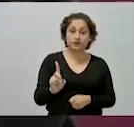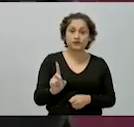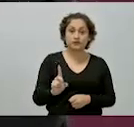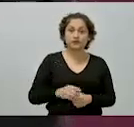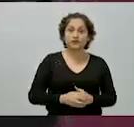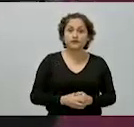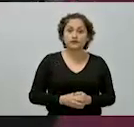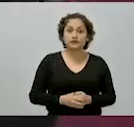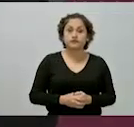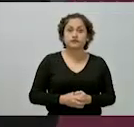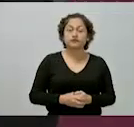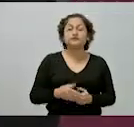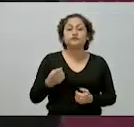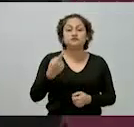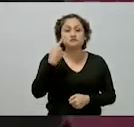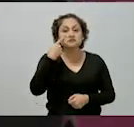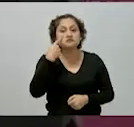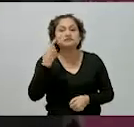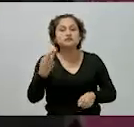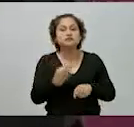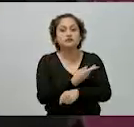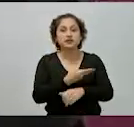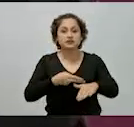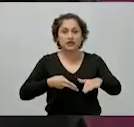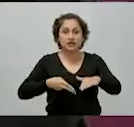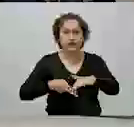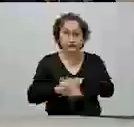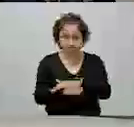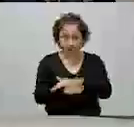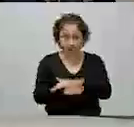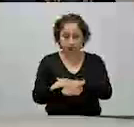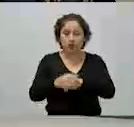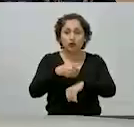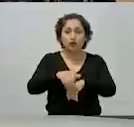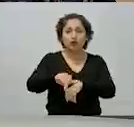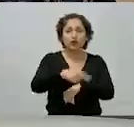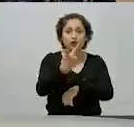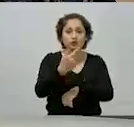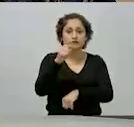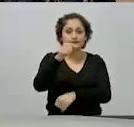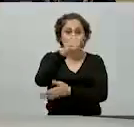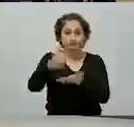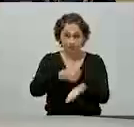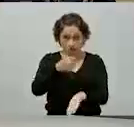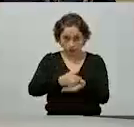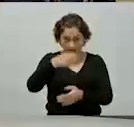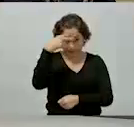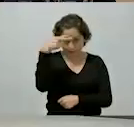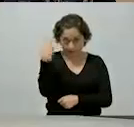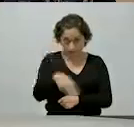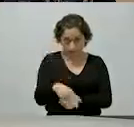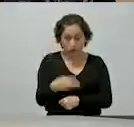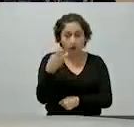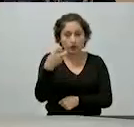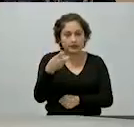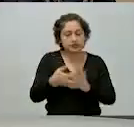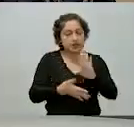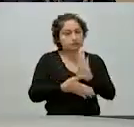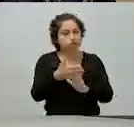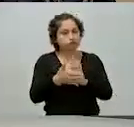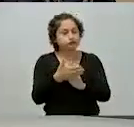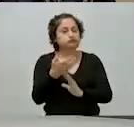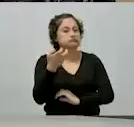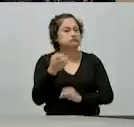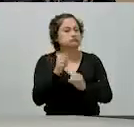línea 12 del metro en la Ciudad de México, también una obra muy importante que